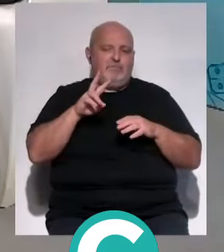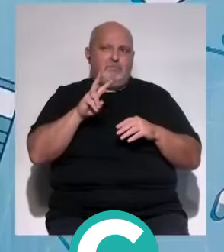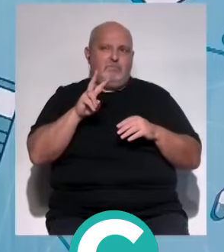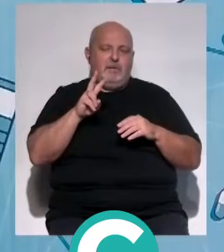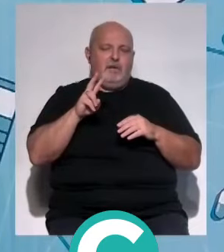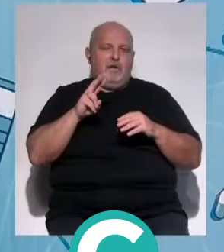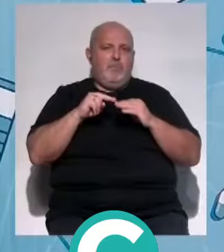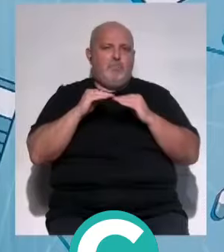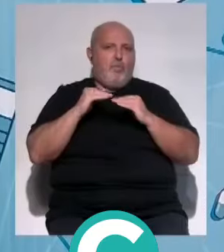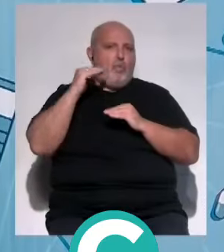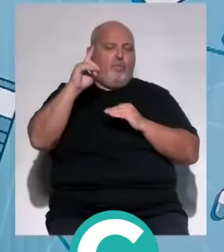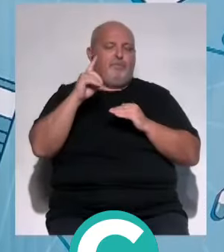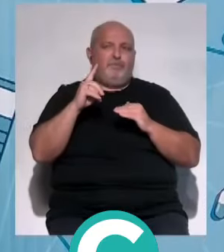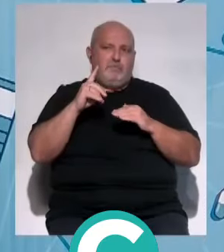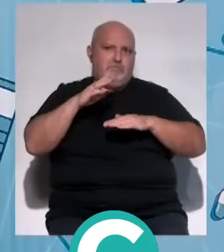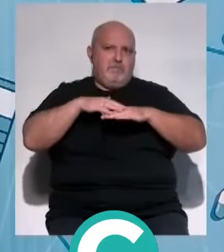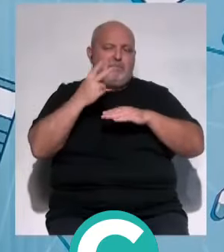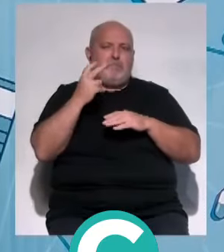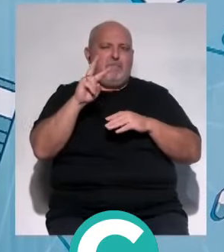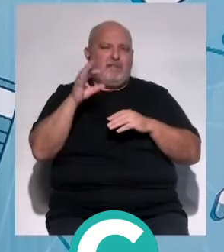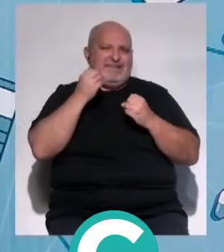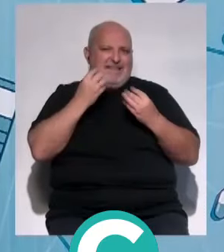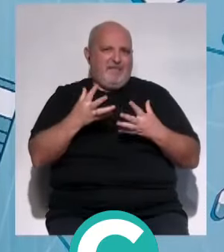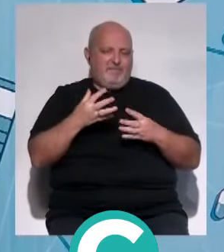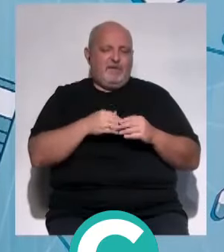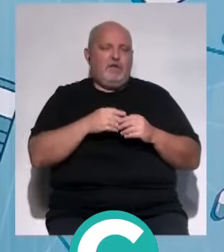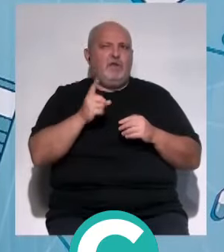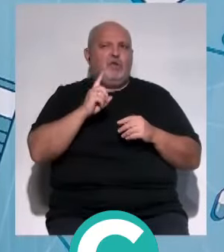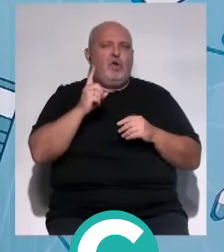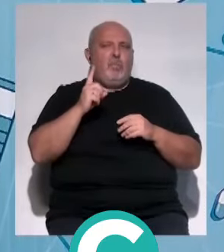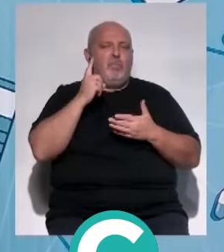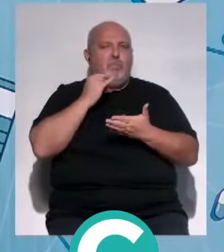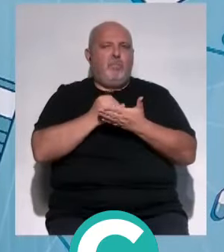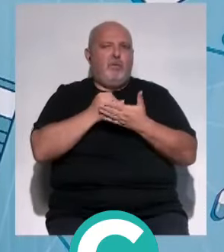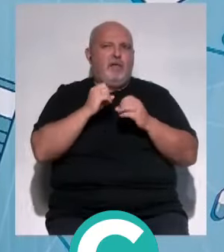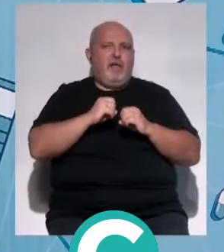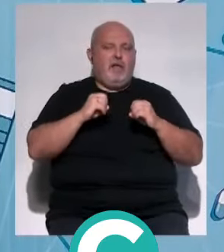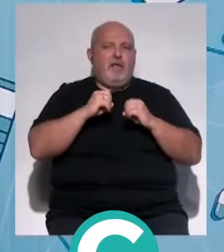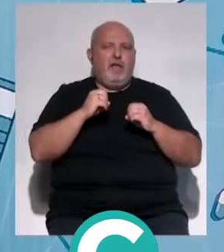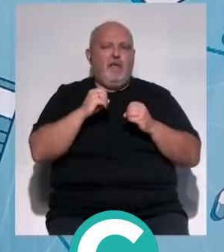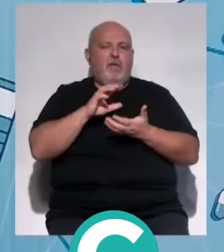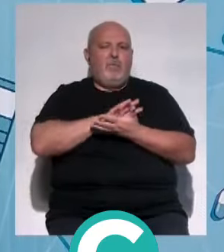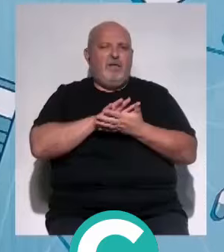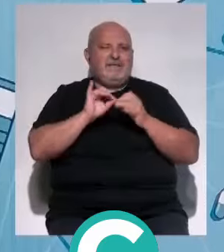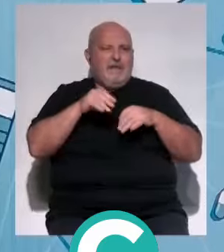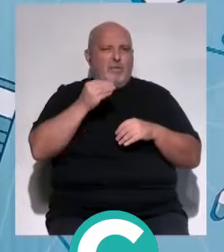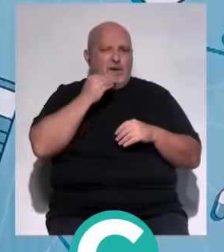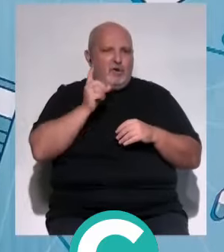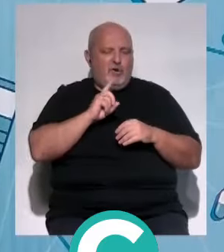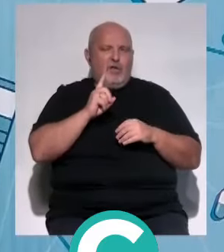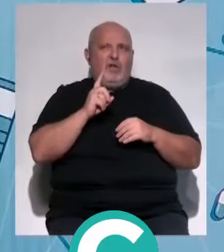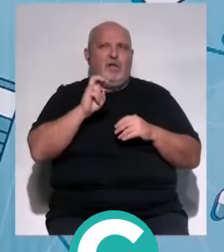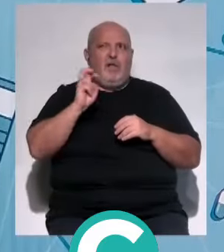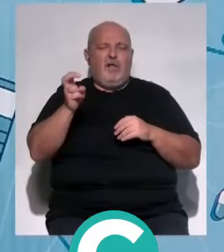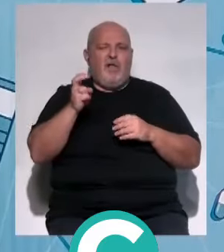dietas hiperproteicas, yo creo que en ese momento no se debe de experimentar con nada, ni ayunos intermitentes, ni dieta